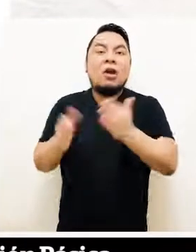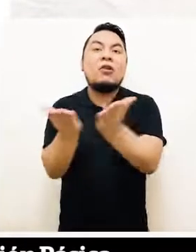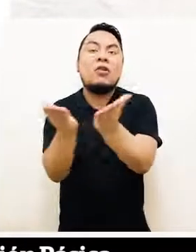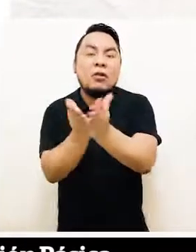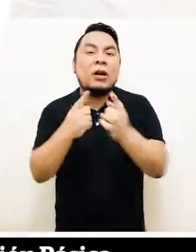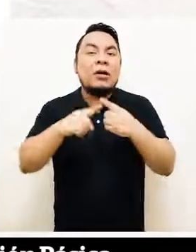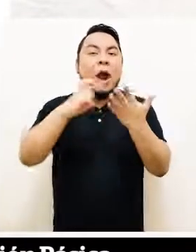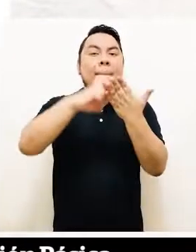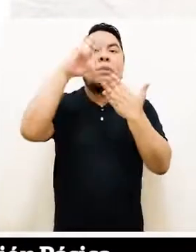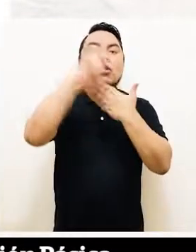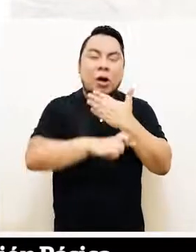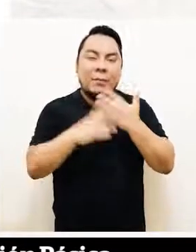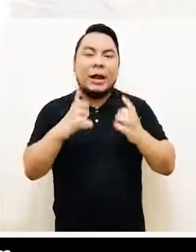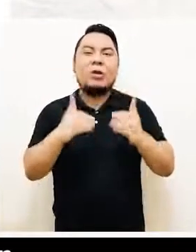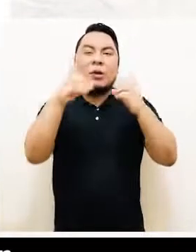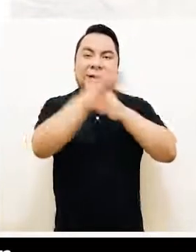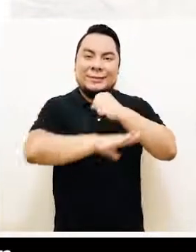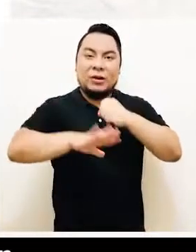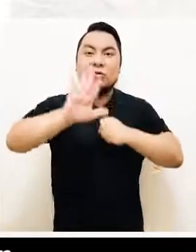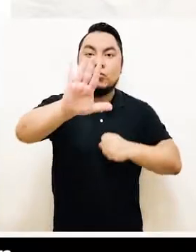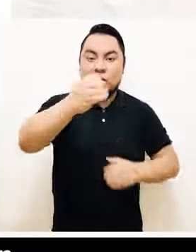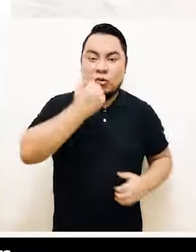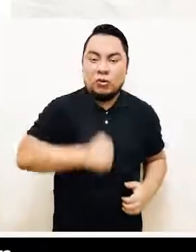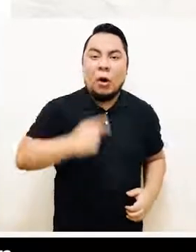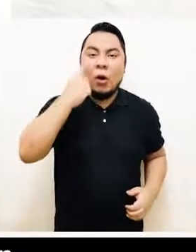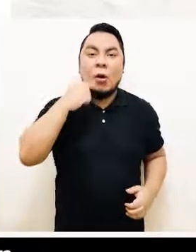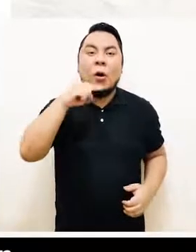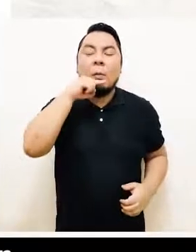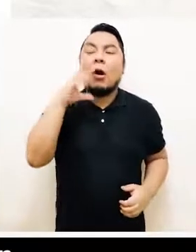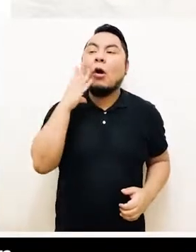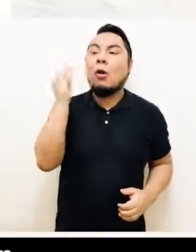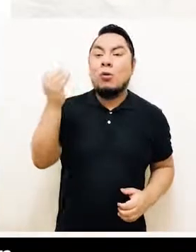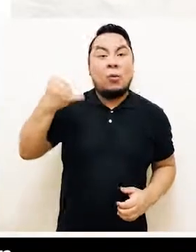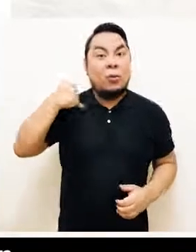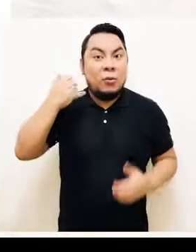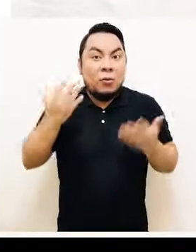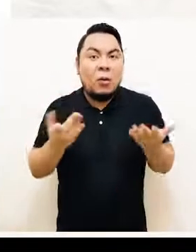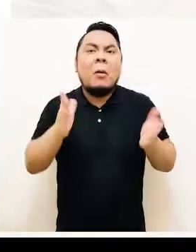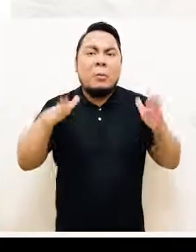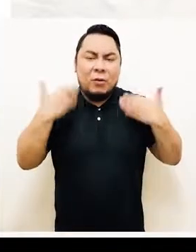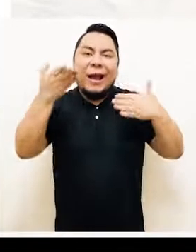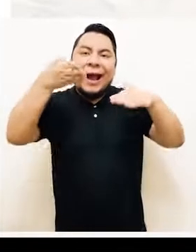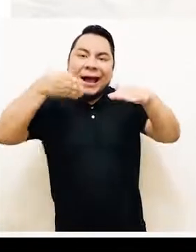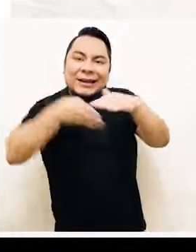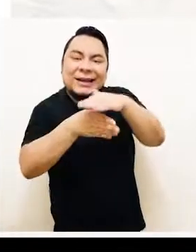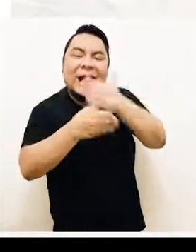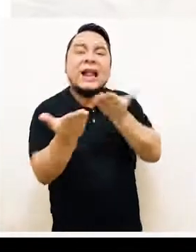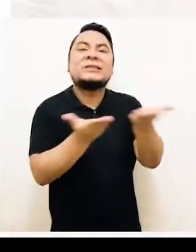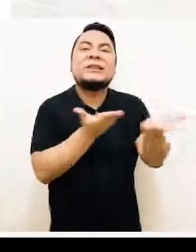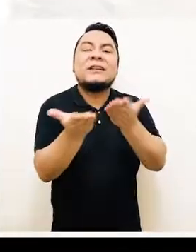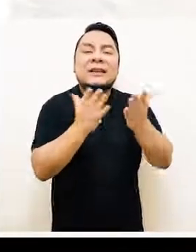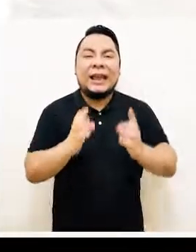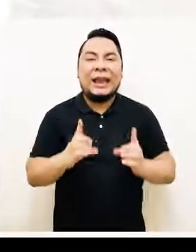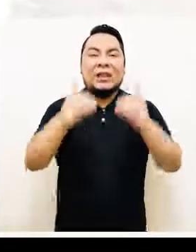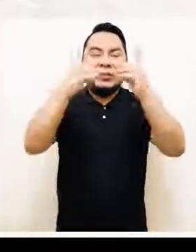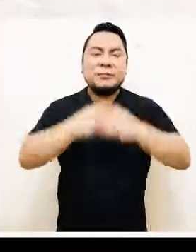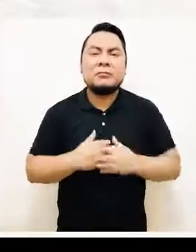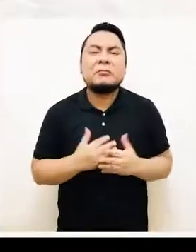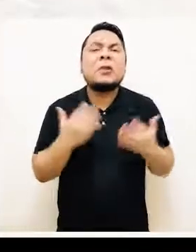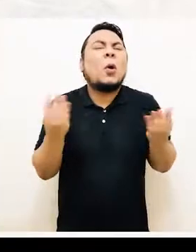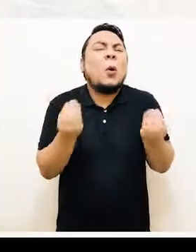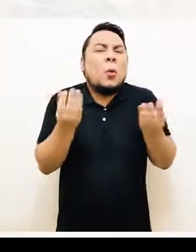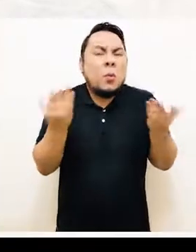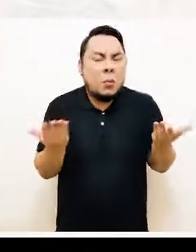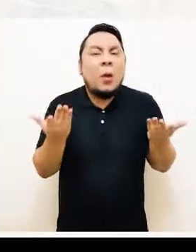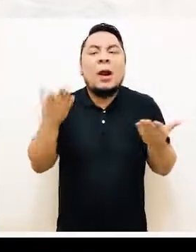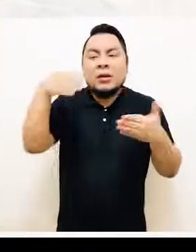y programas de educación básica para que tu niña, niño, adolescente o joven puedan acceder al servicio educativo. Solo